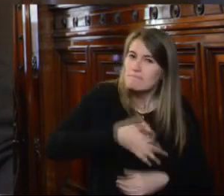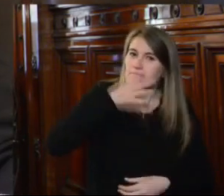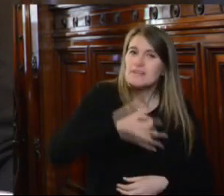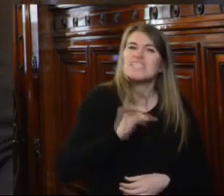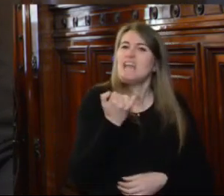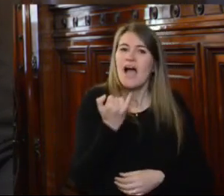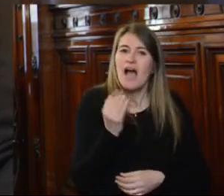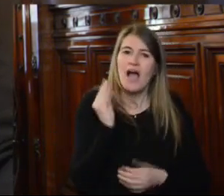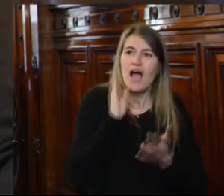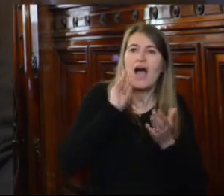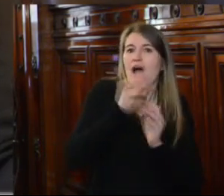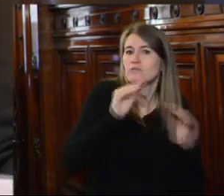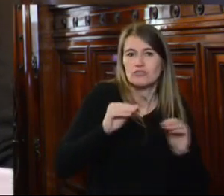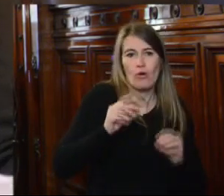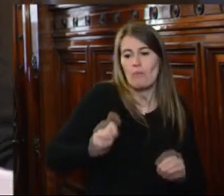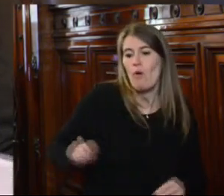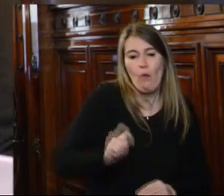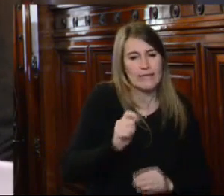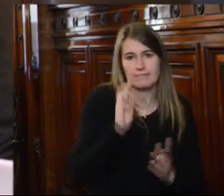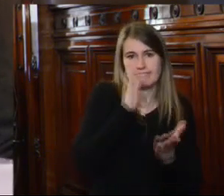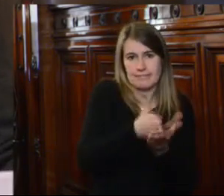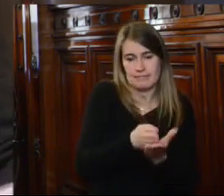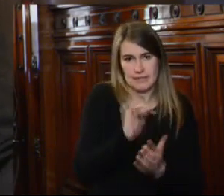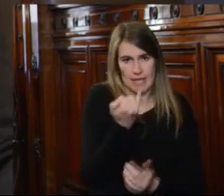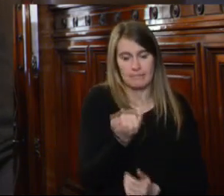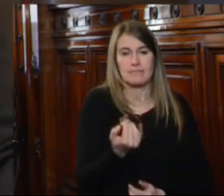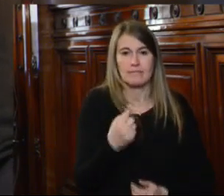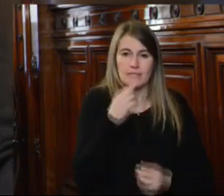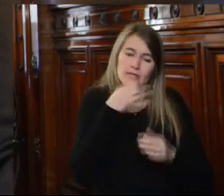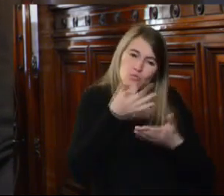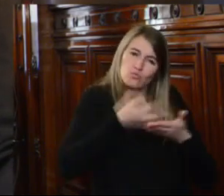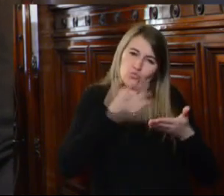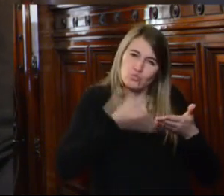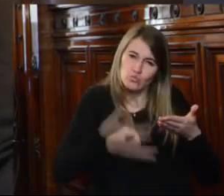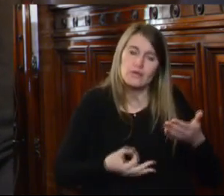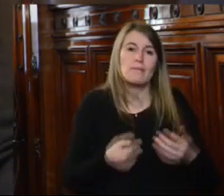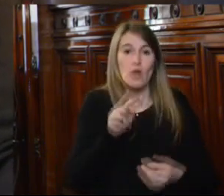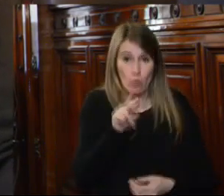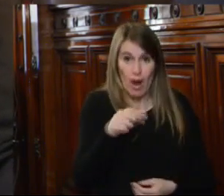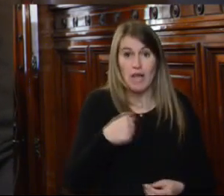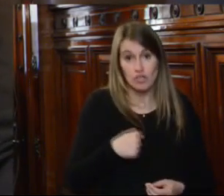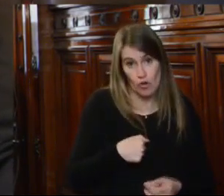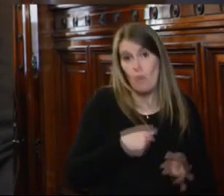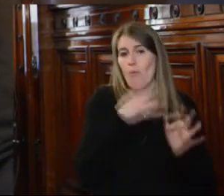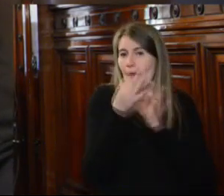estamos analizando en esta oportunidad voy a permitirme citar algunos de los pasajes para